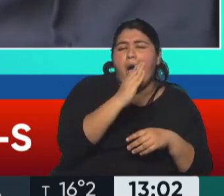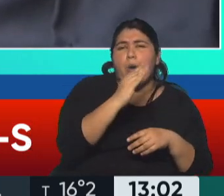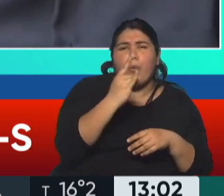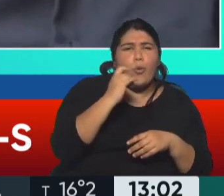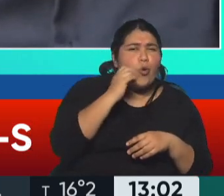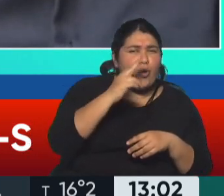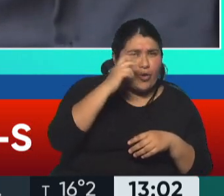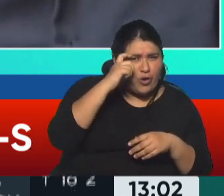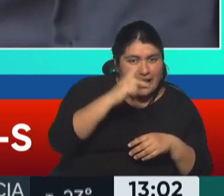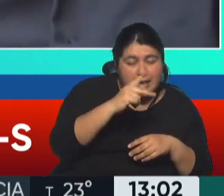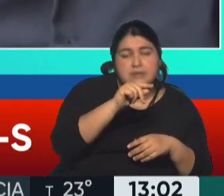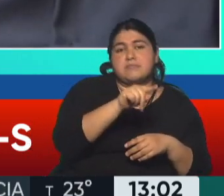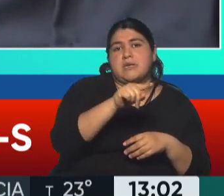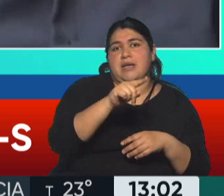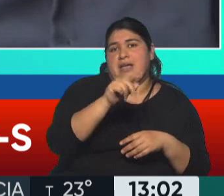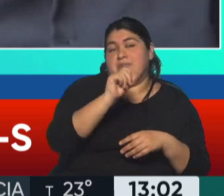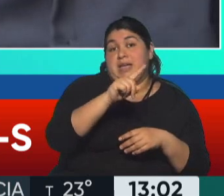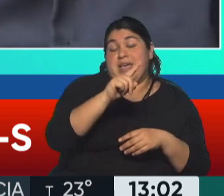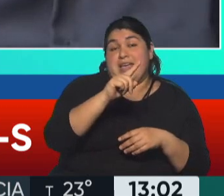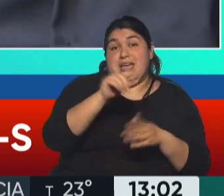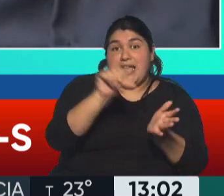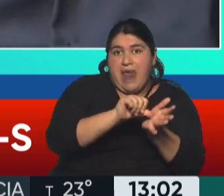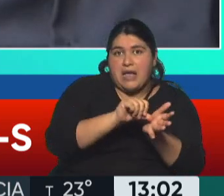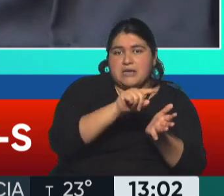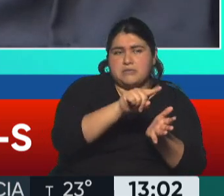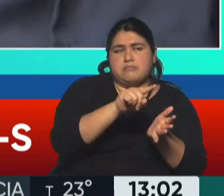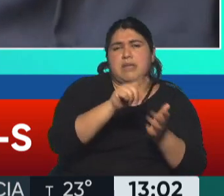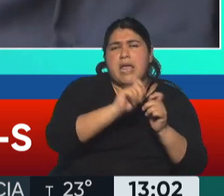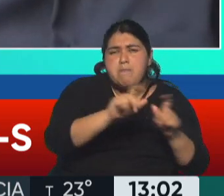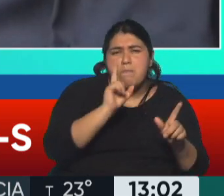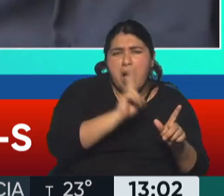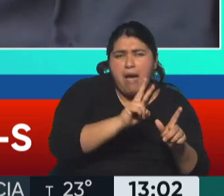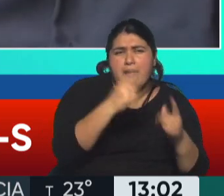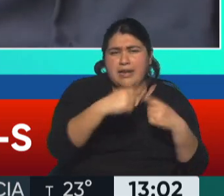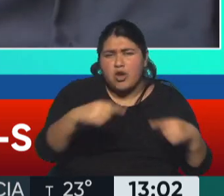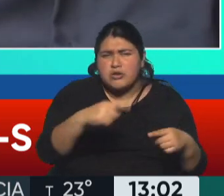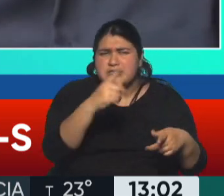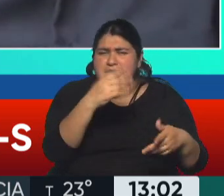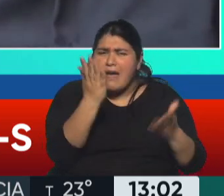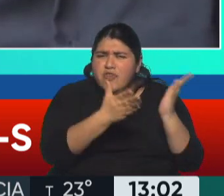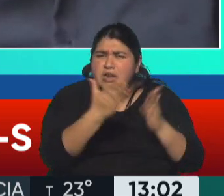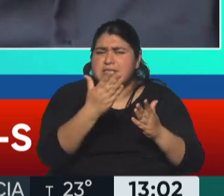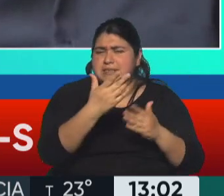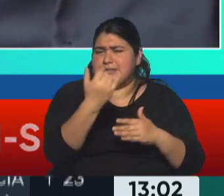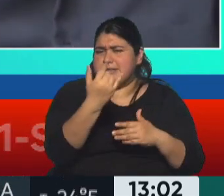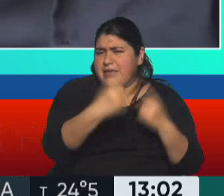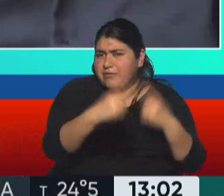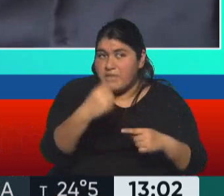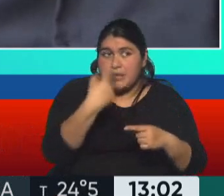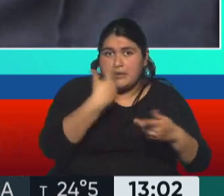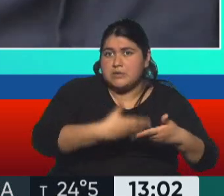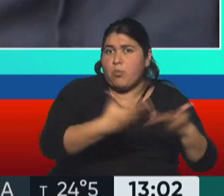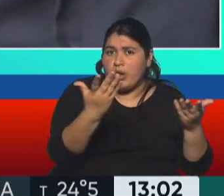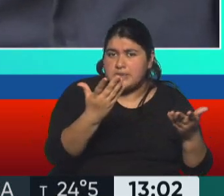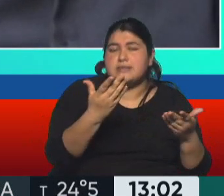Irak, o sea que todas esas imágenes y todos esos ejemplos que salieron al aire, ¿no?